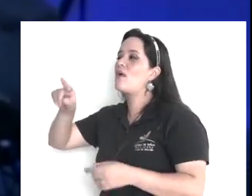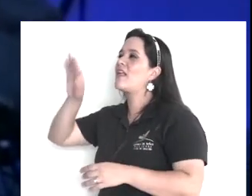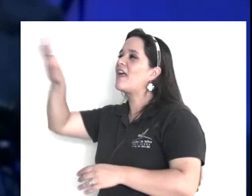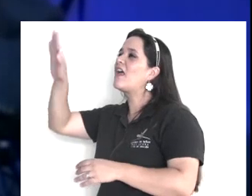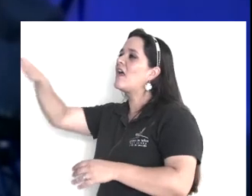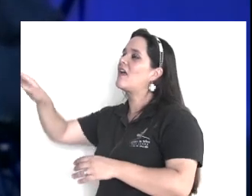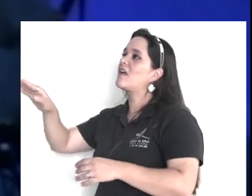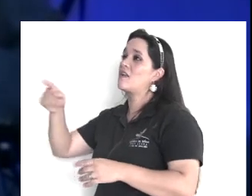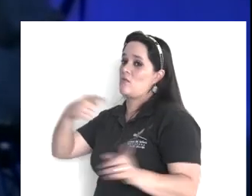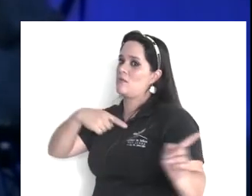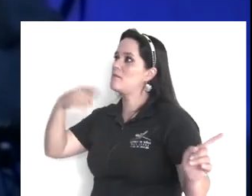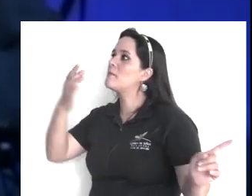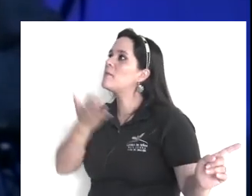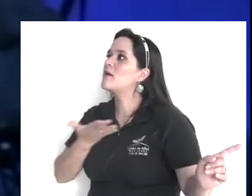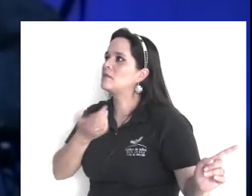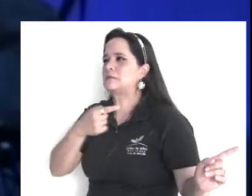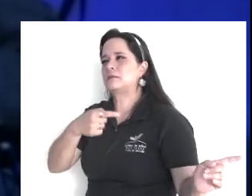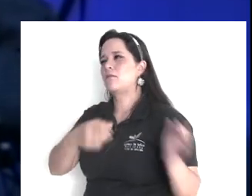inocente,